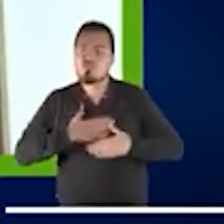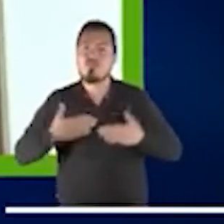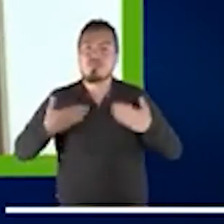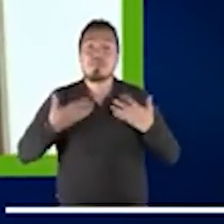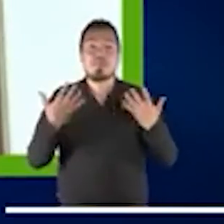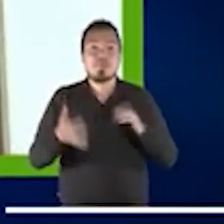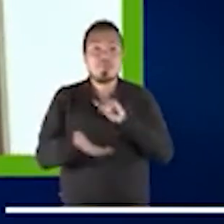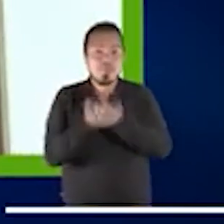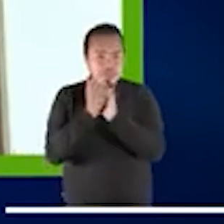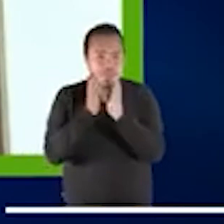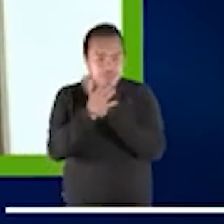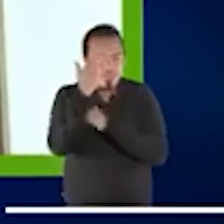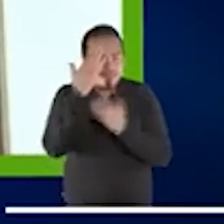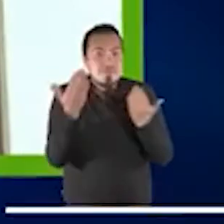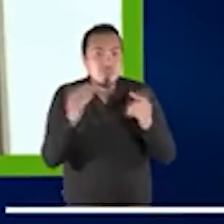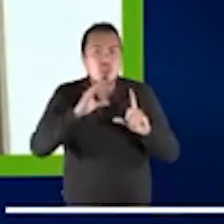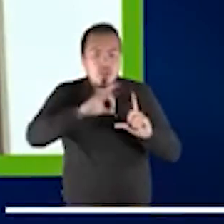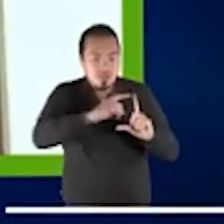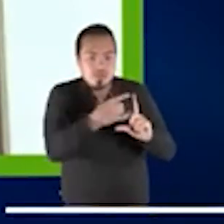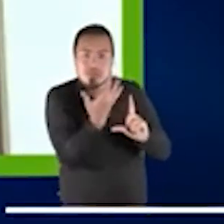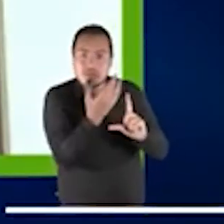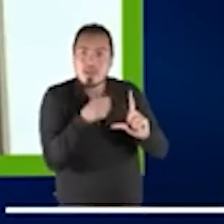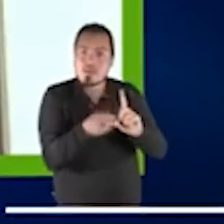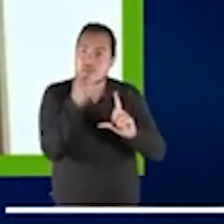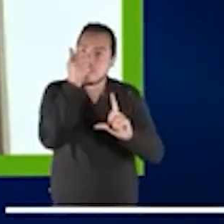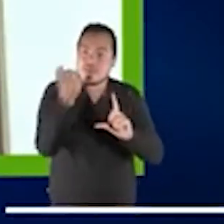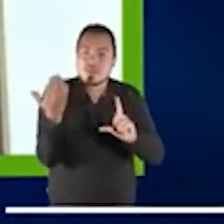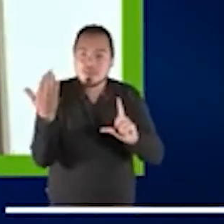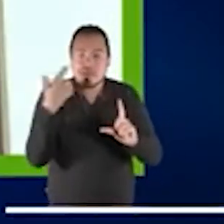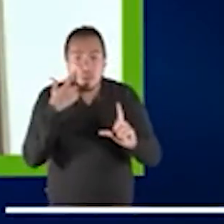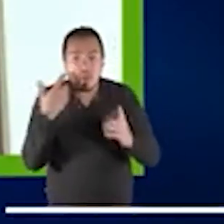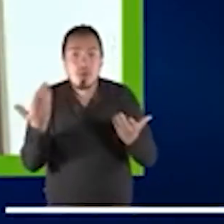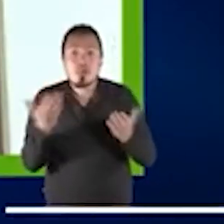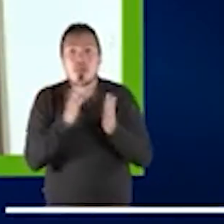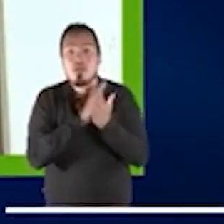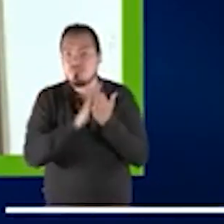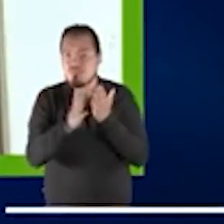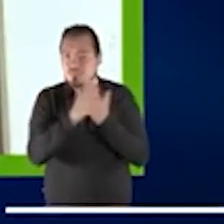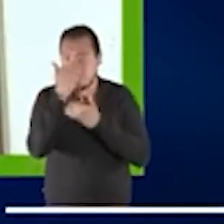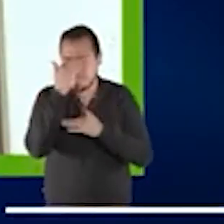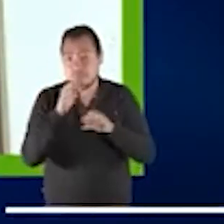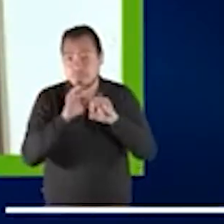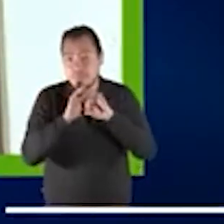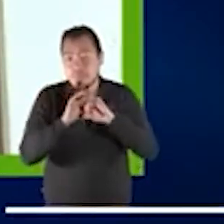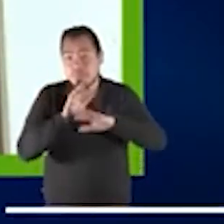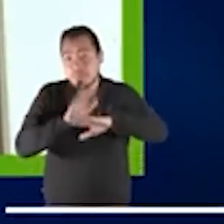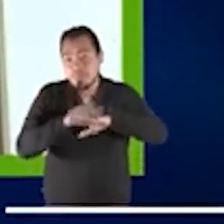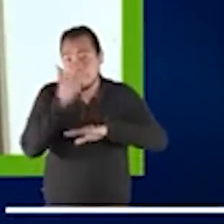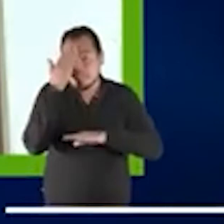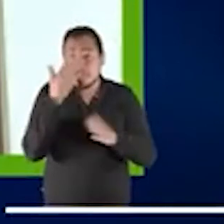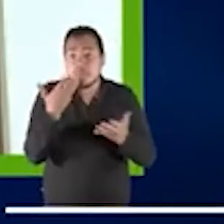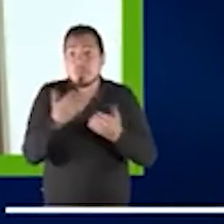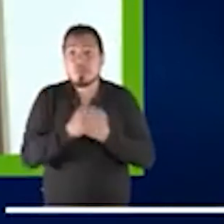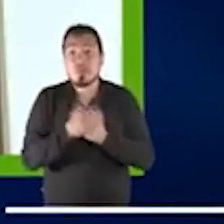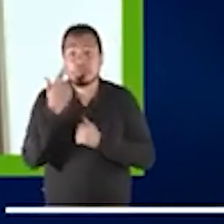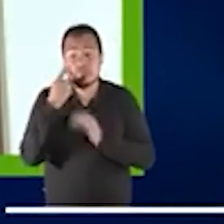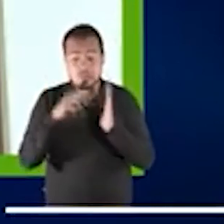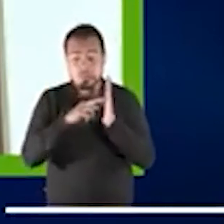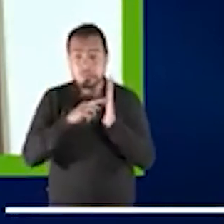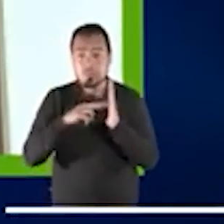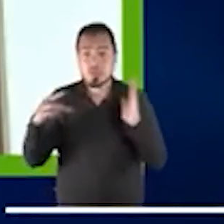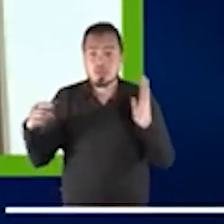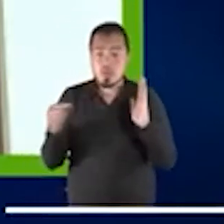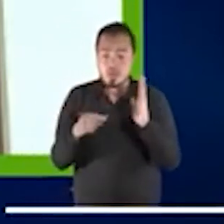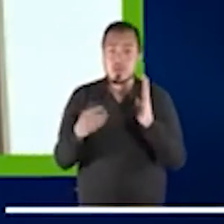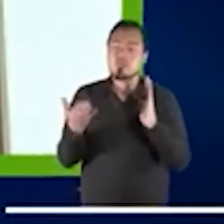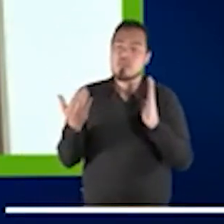reparativa en línea, de cómo llevarla en línea. Y creo que el mensaje fue exactamente que la tecnología puede